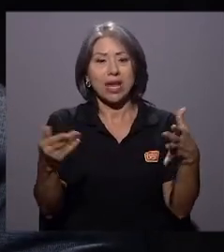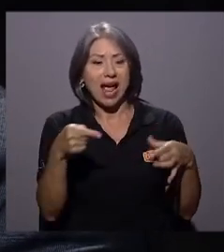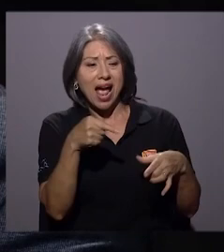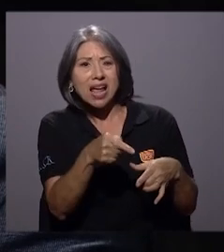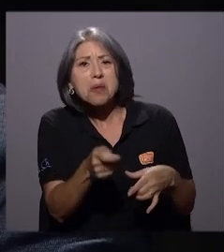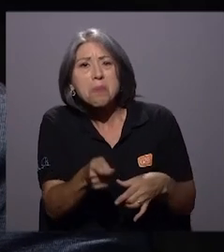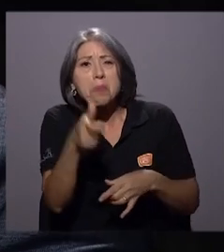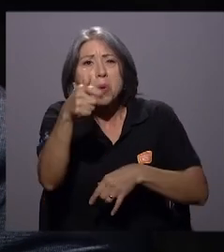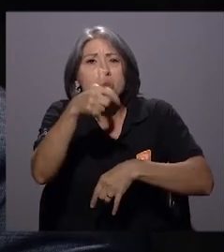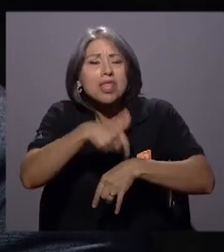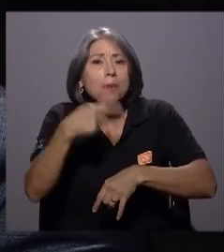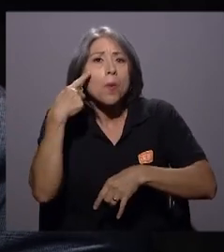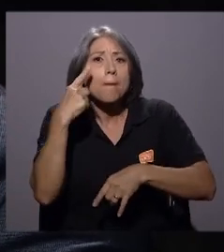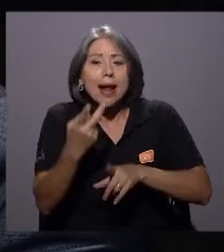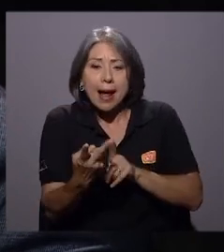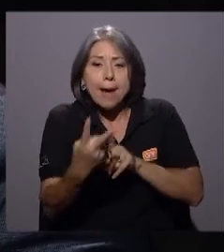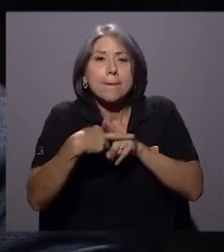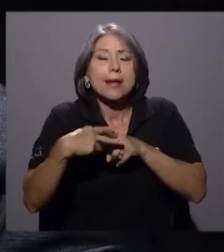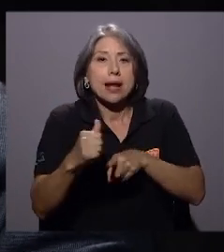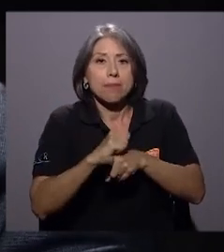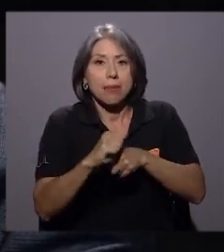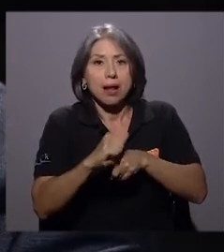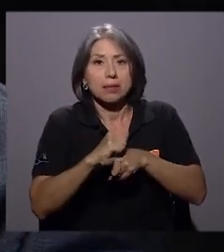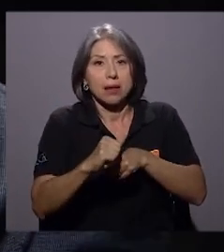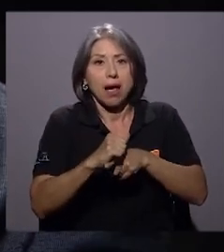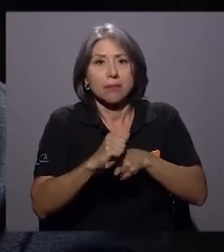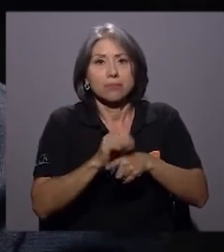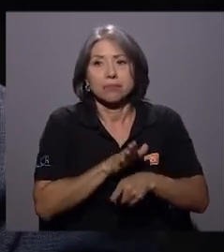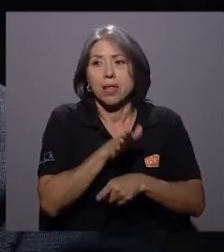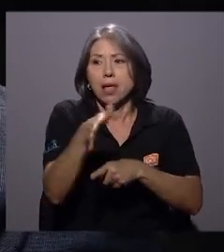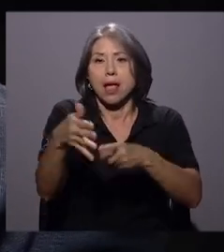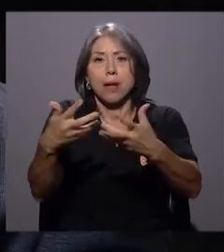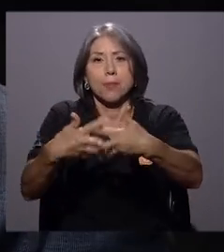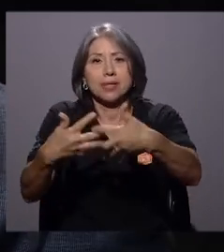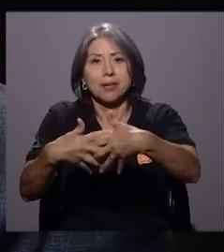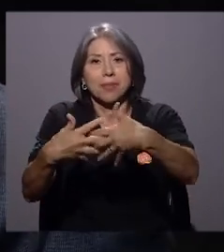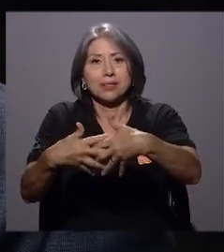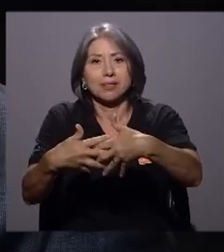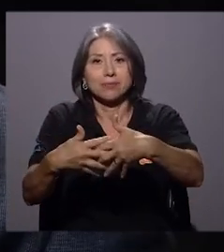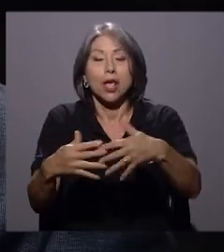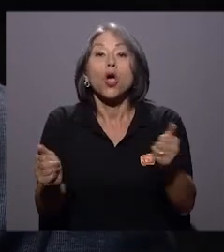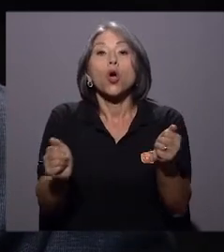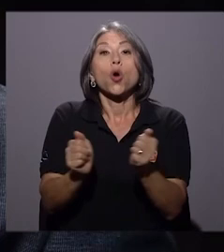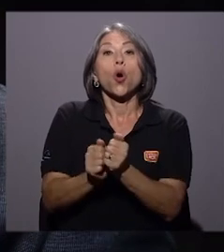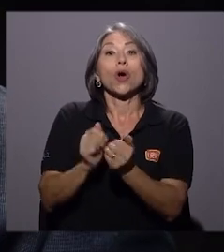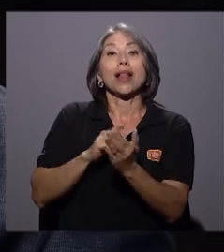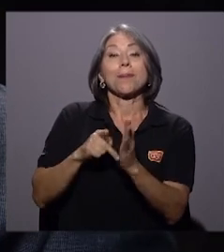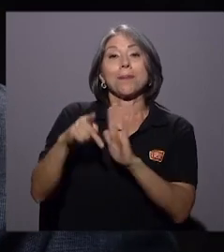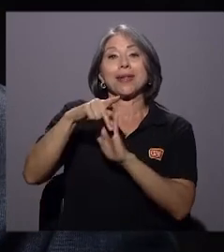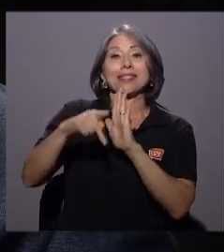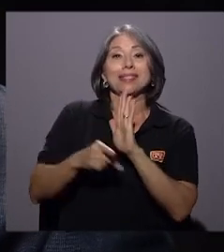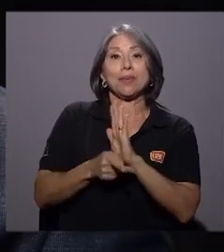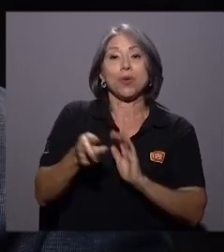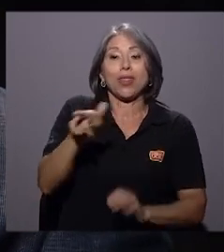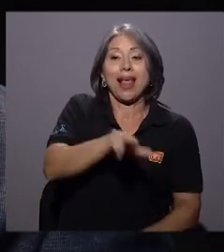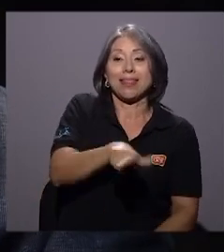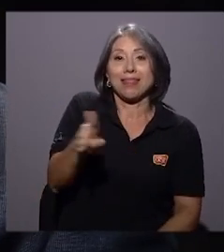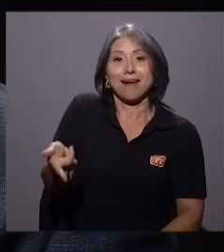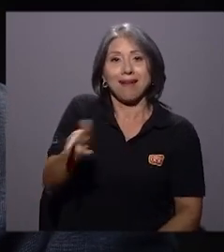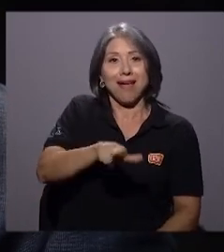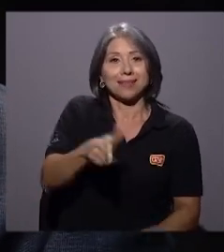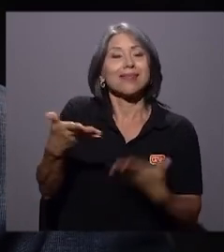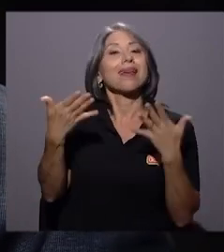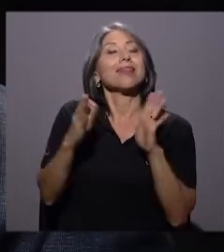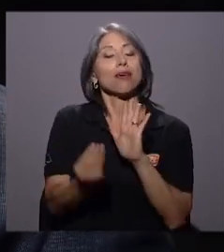la práctica en las empresas y con el principio de alternancia que dejamos definido en el artículo